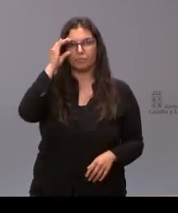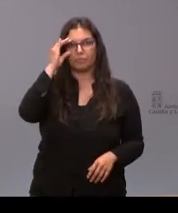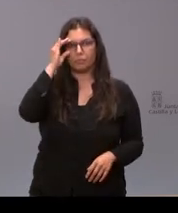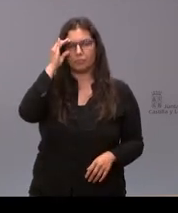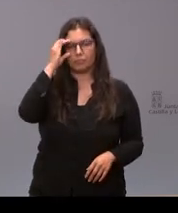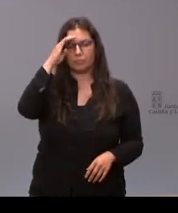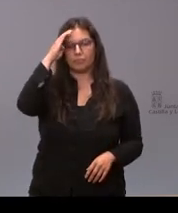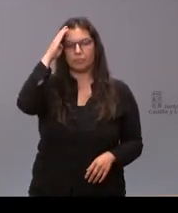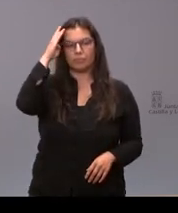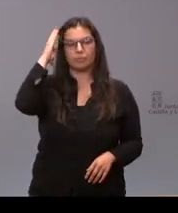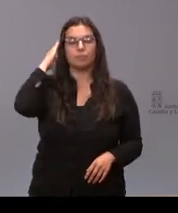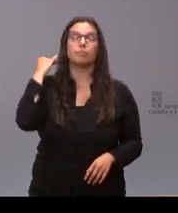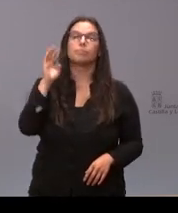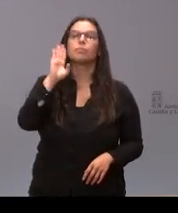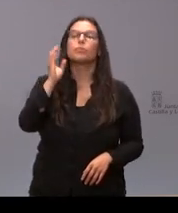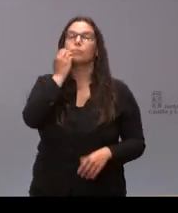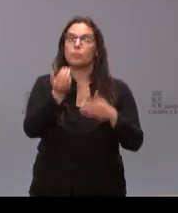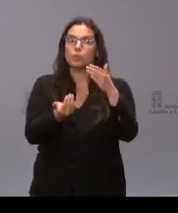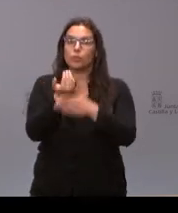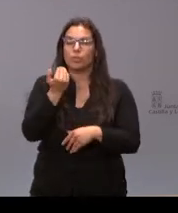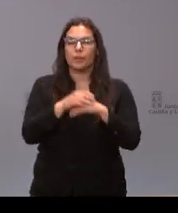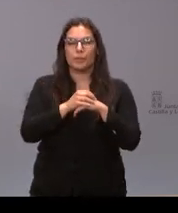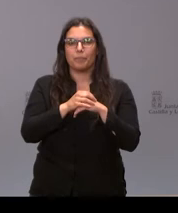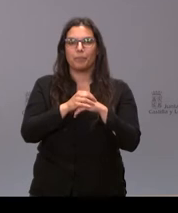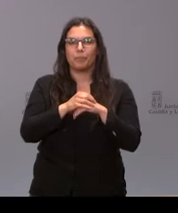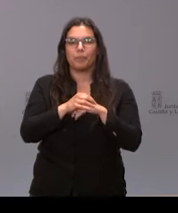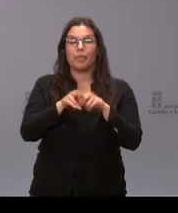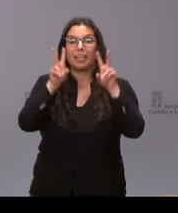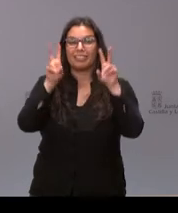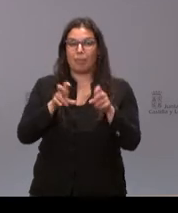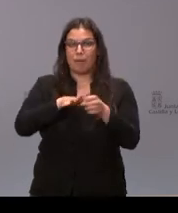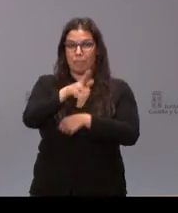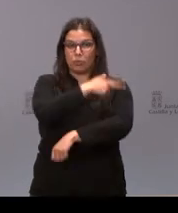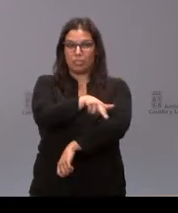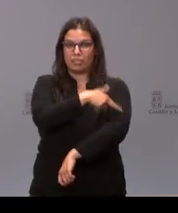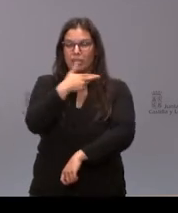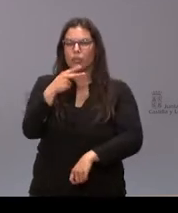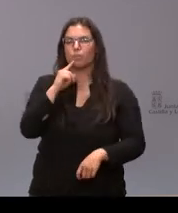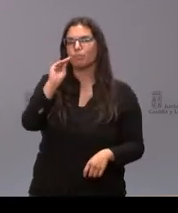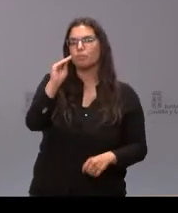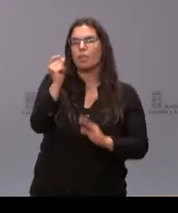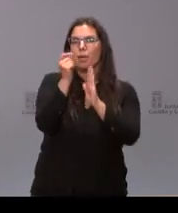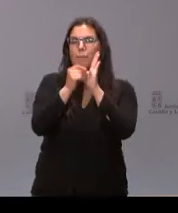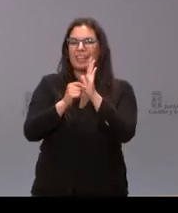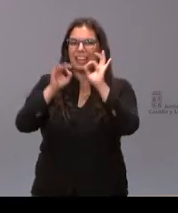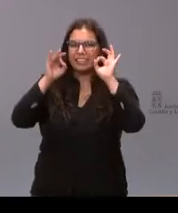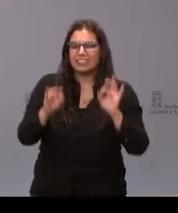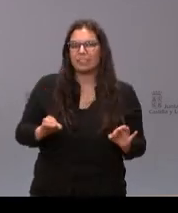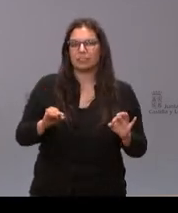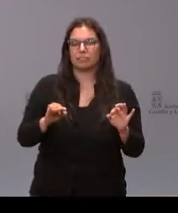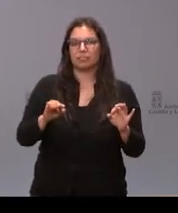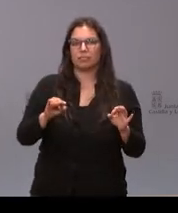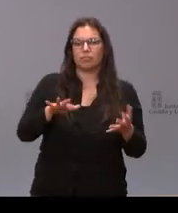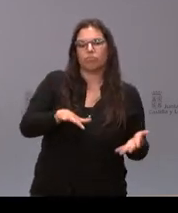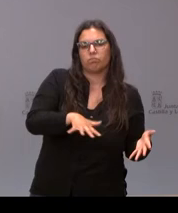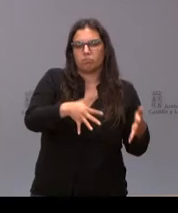hola muy buenos días siguiendo con temas de materia sanitaria que medidas concretas se van a implantar o a poner en